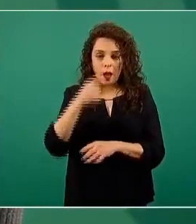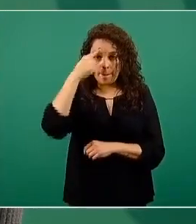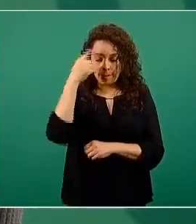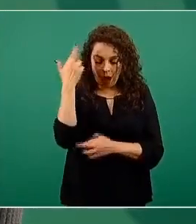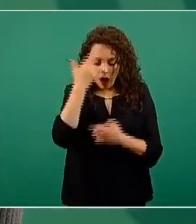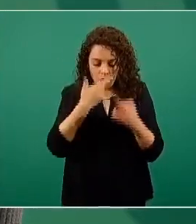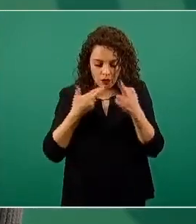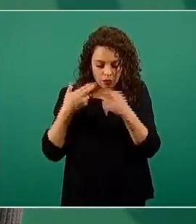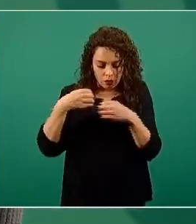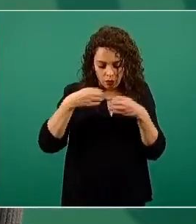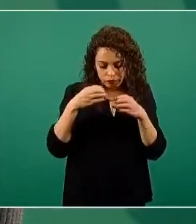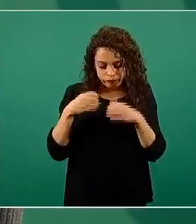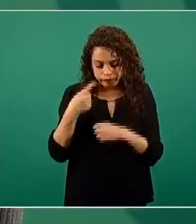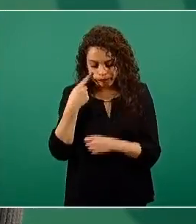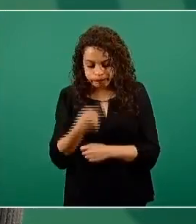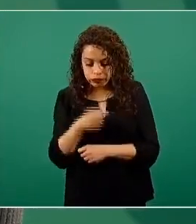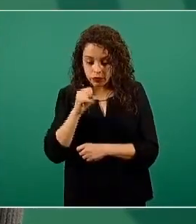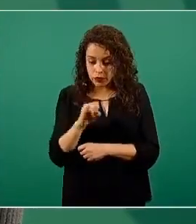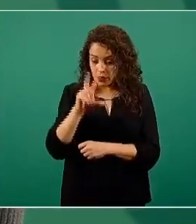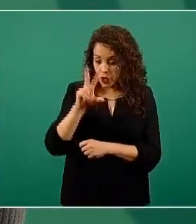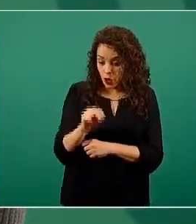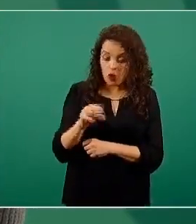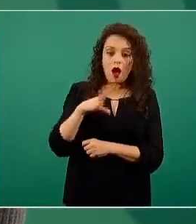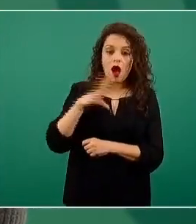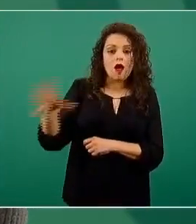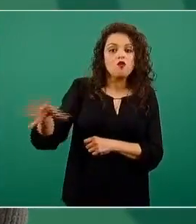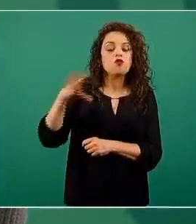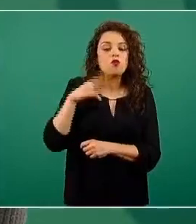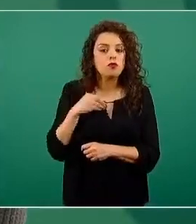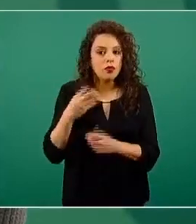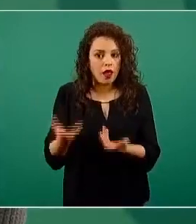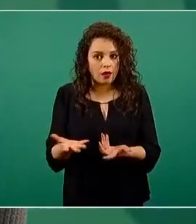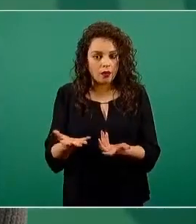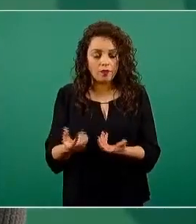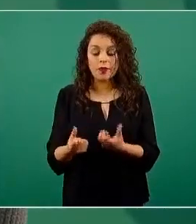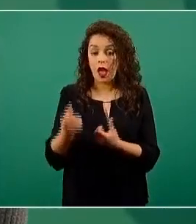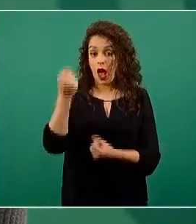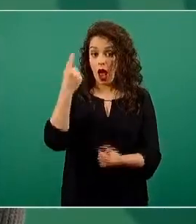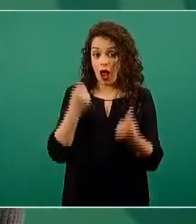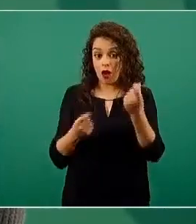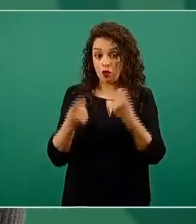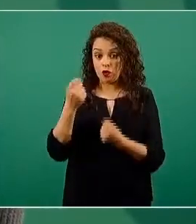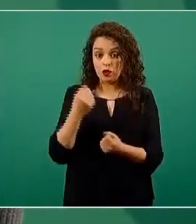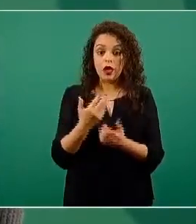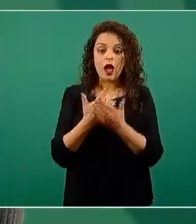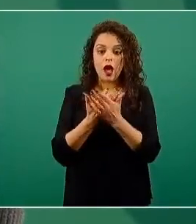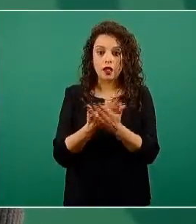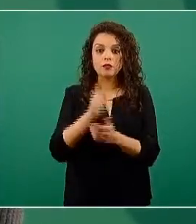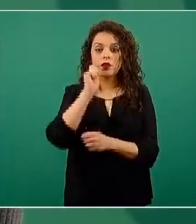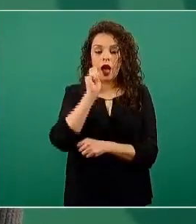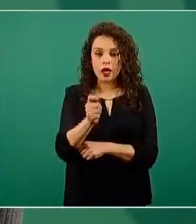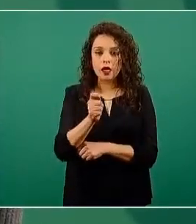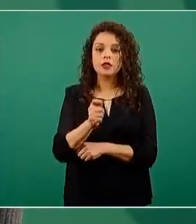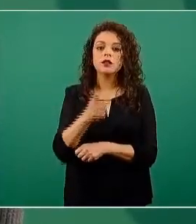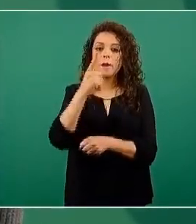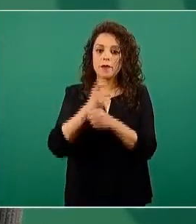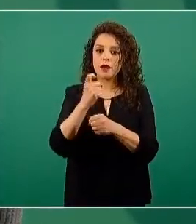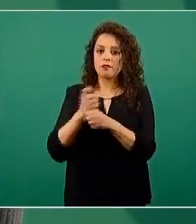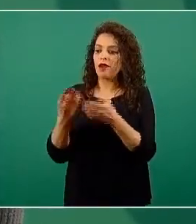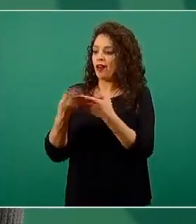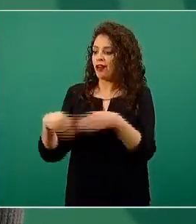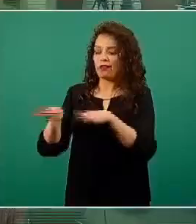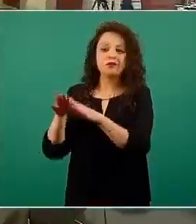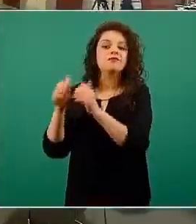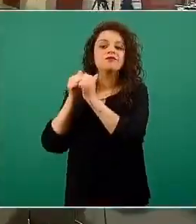verificar efectivamente que no hubo el contagio. En algunas de ellas se está procediendo con el resguardo domiciliario